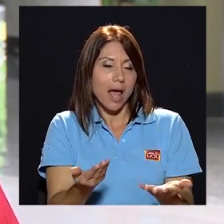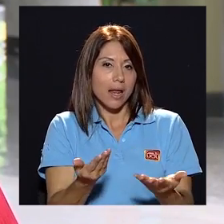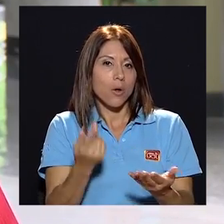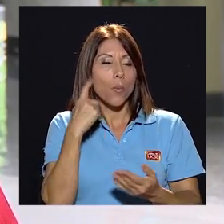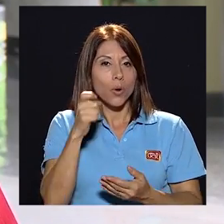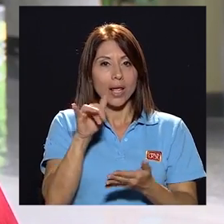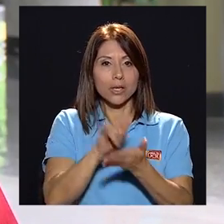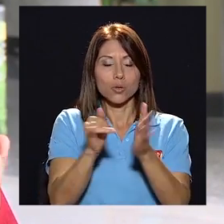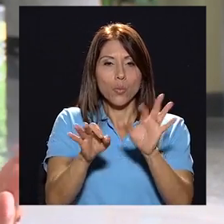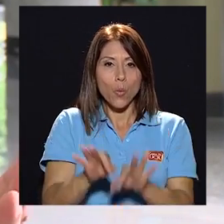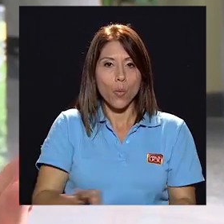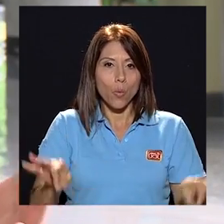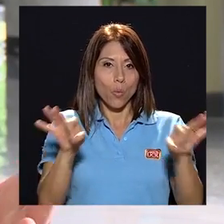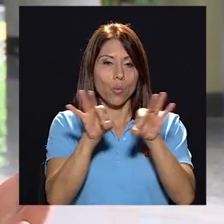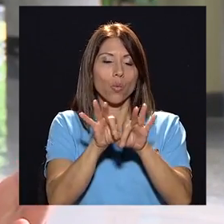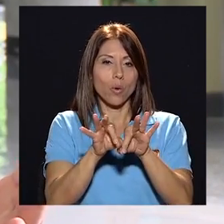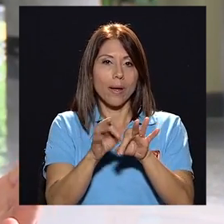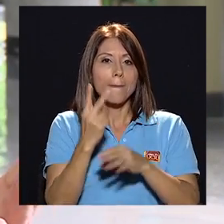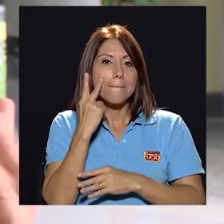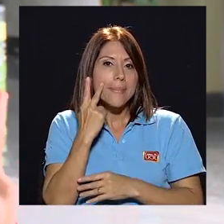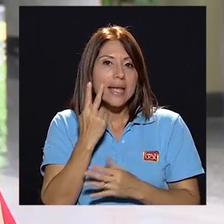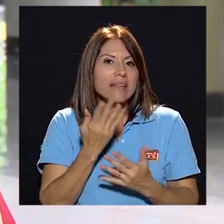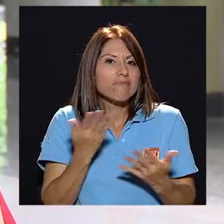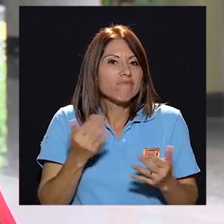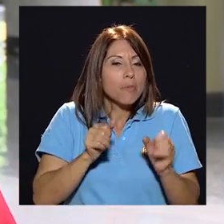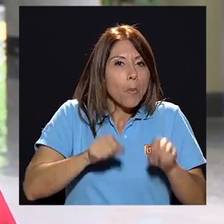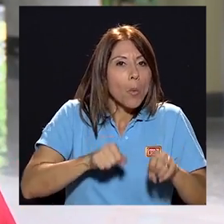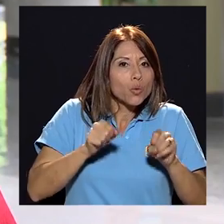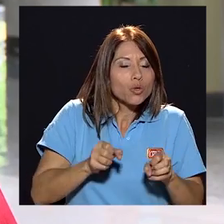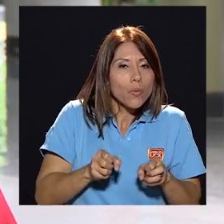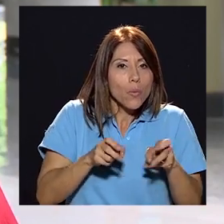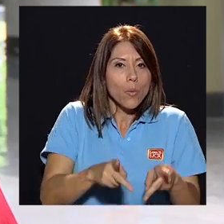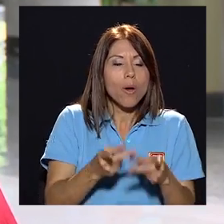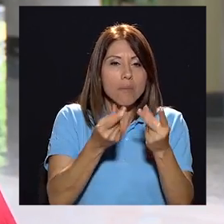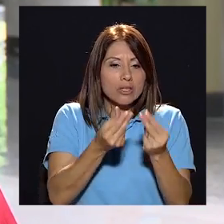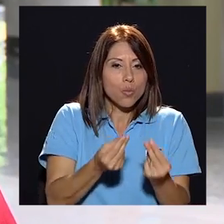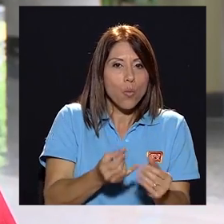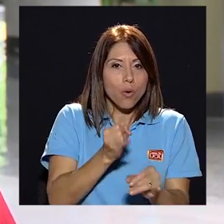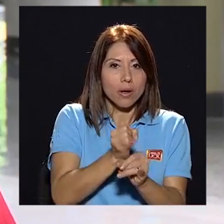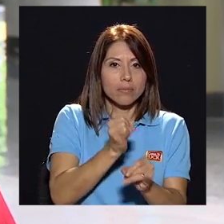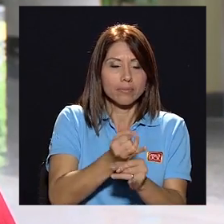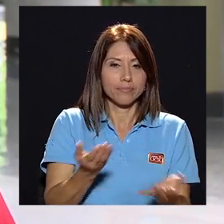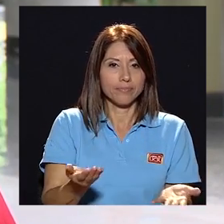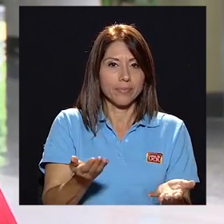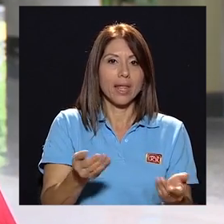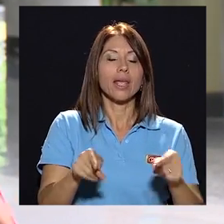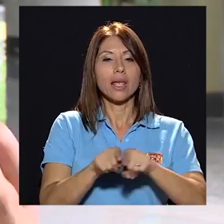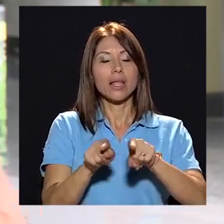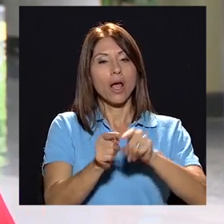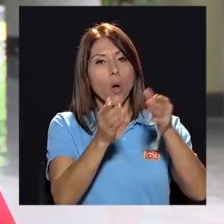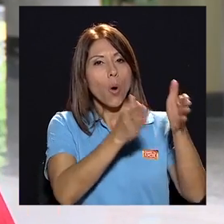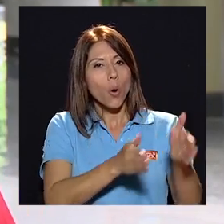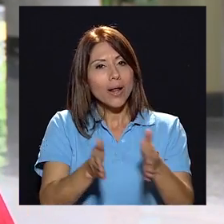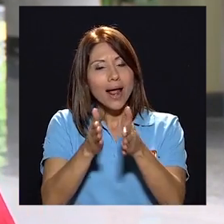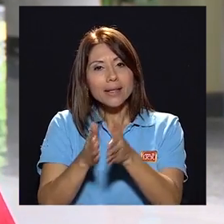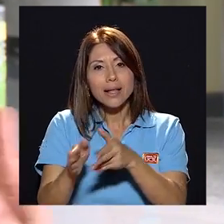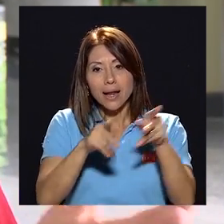el tema presupuestario, porque es un asunto relevante ver las posibilidades presupuestarias que tiene la institución, y